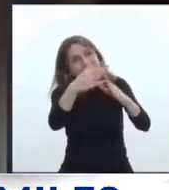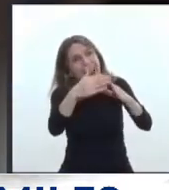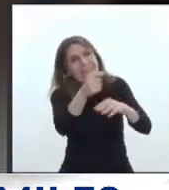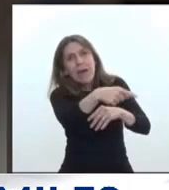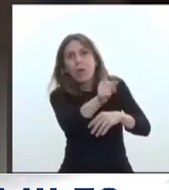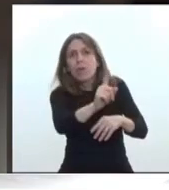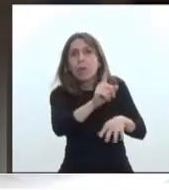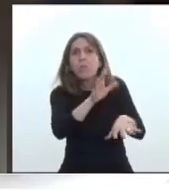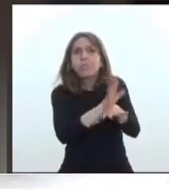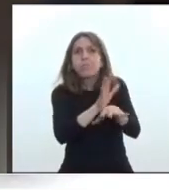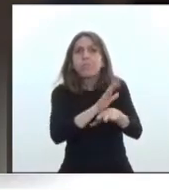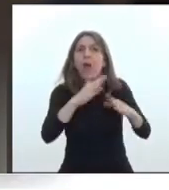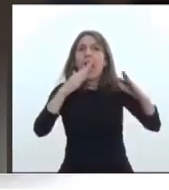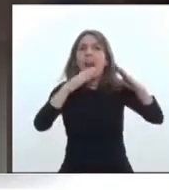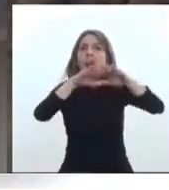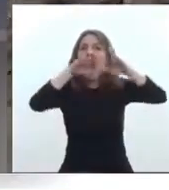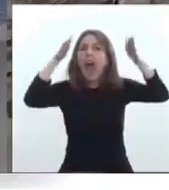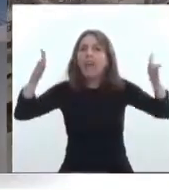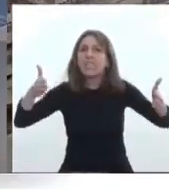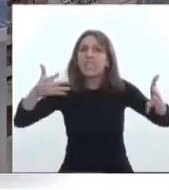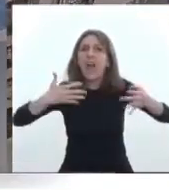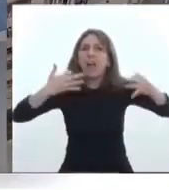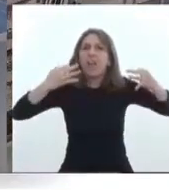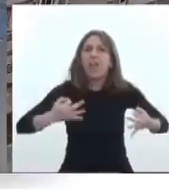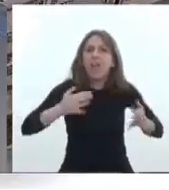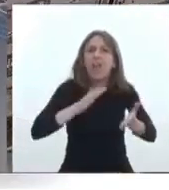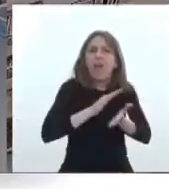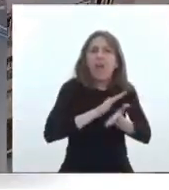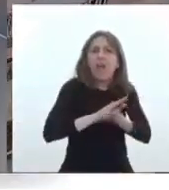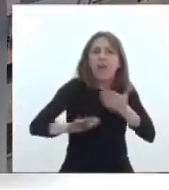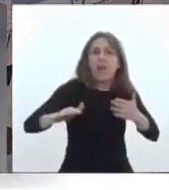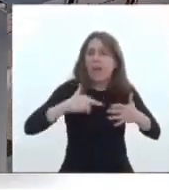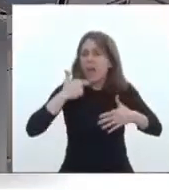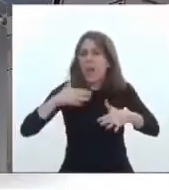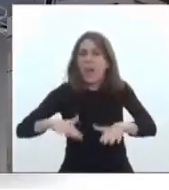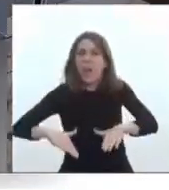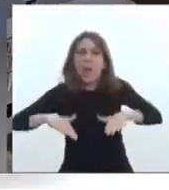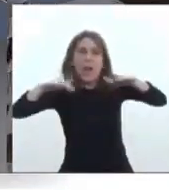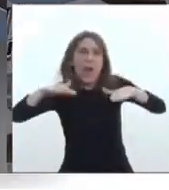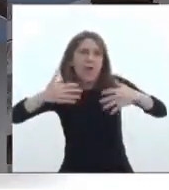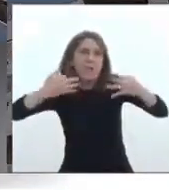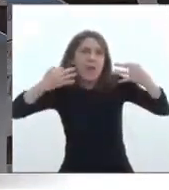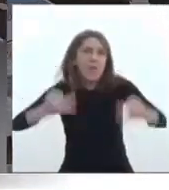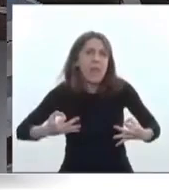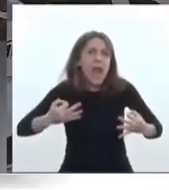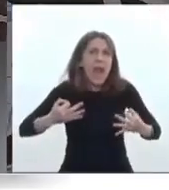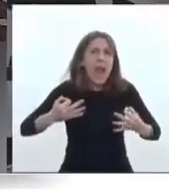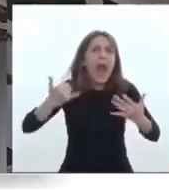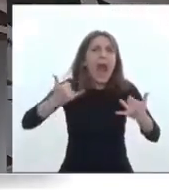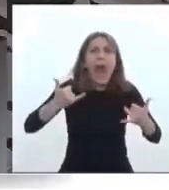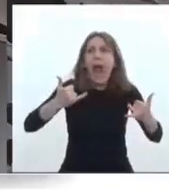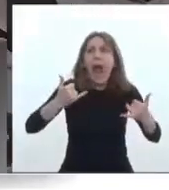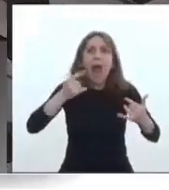lugar digno donde vivir, donde sus hijos puedan crecer, lugares seguros.